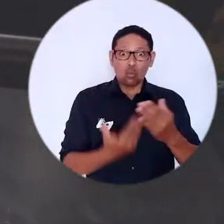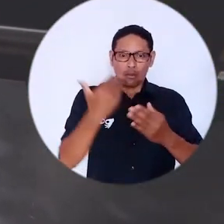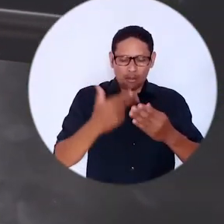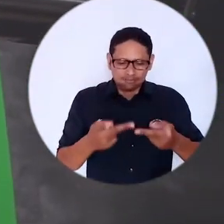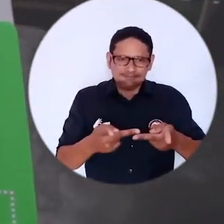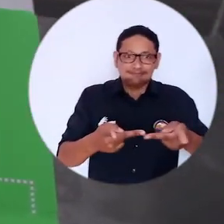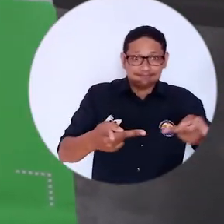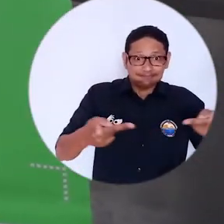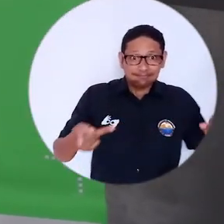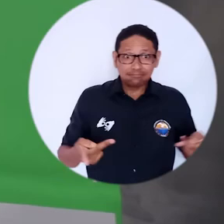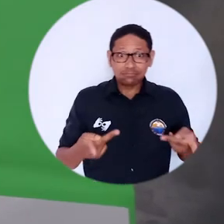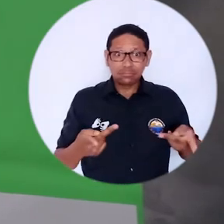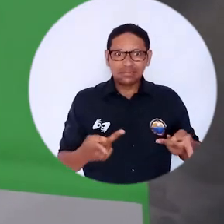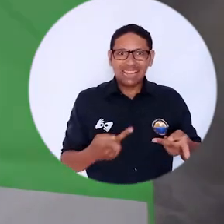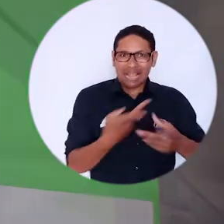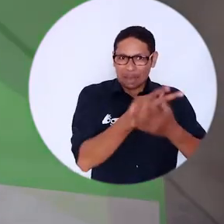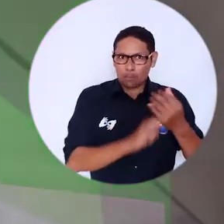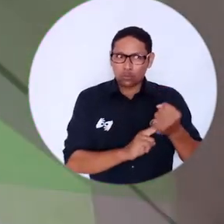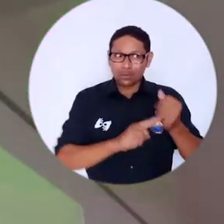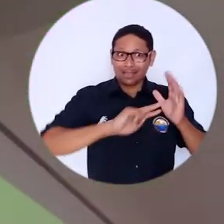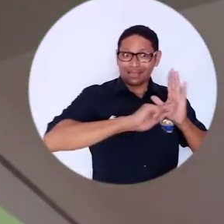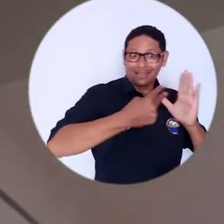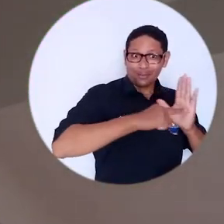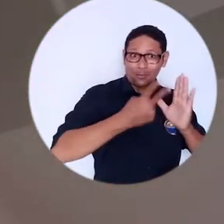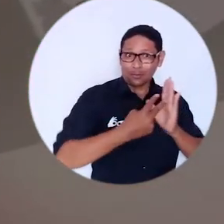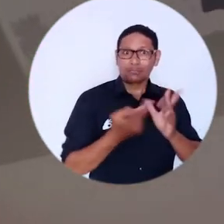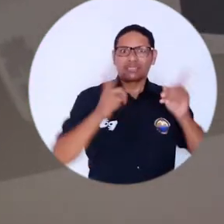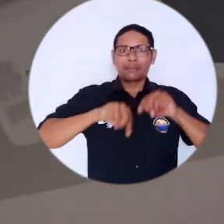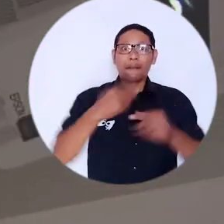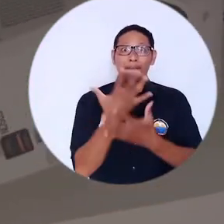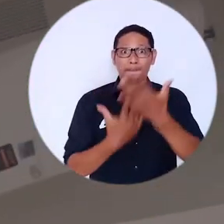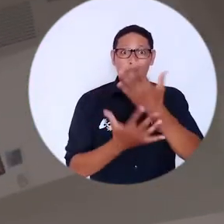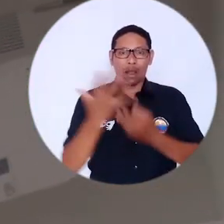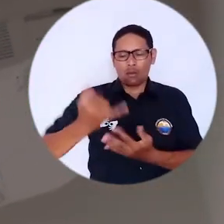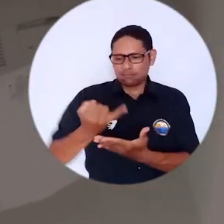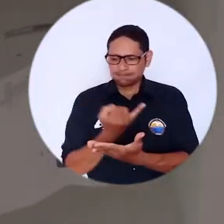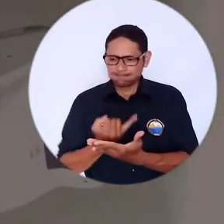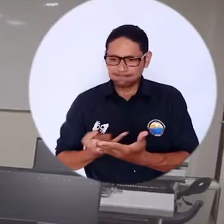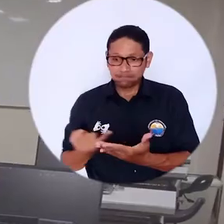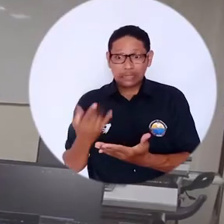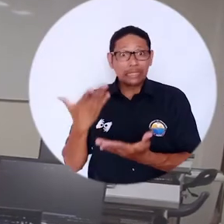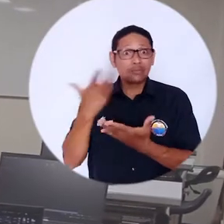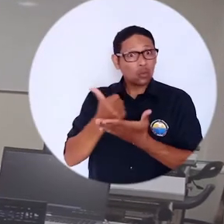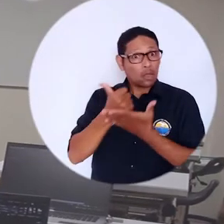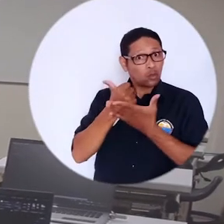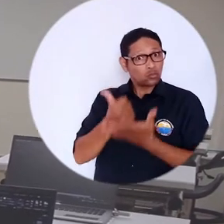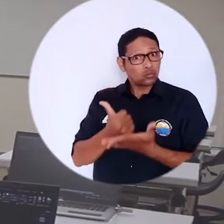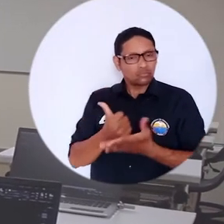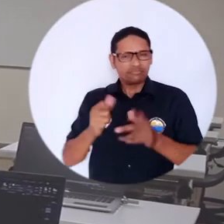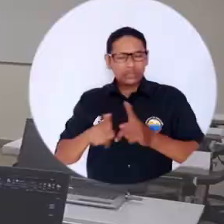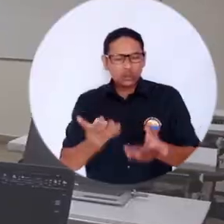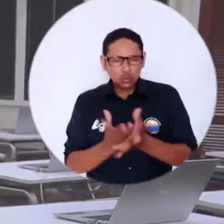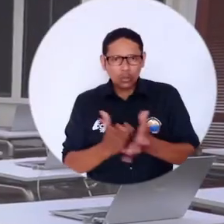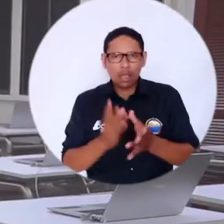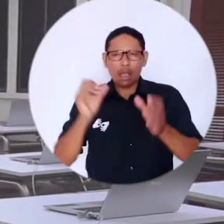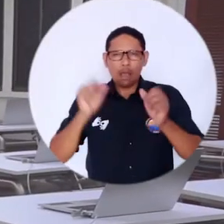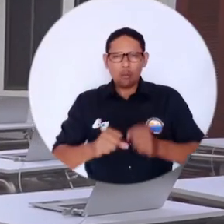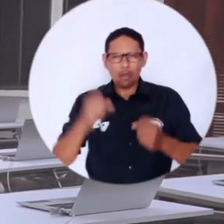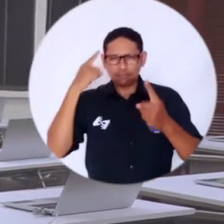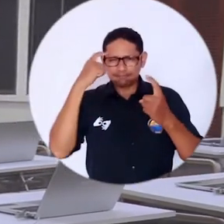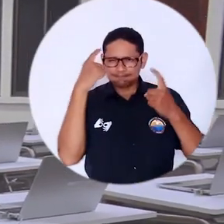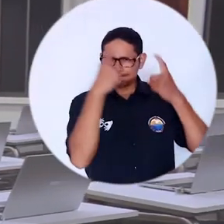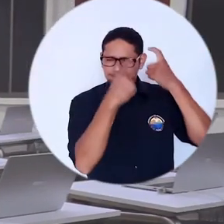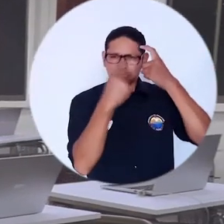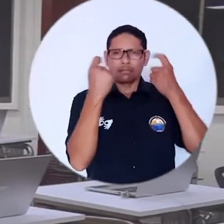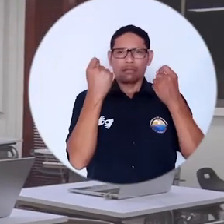híbrida que no solamente trabajara el tema tecnológico, sino el dibujo manual, que es el que le ayuda a los estudiantes a tener la perspectiva y a